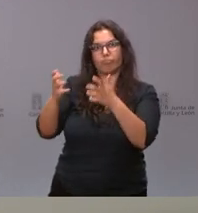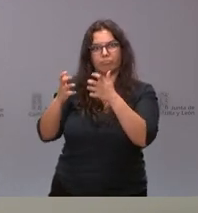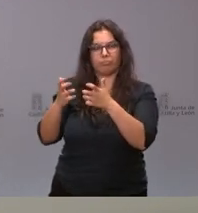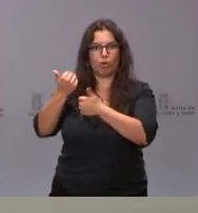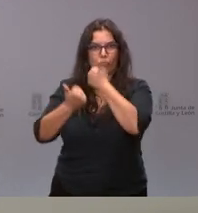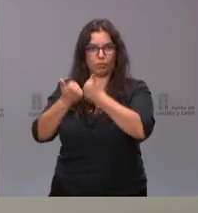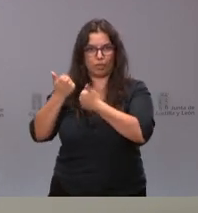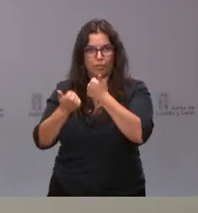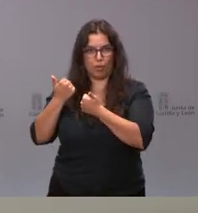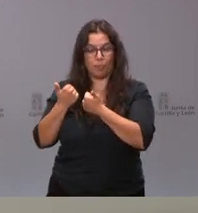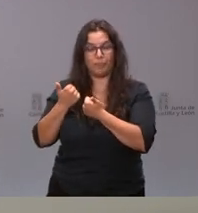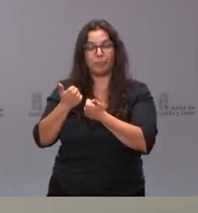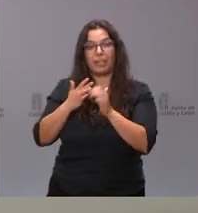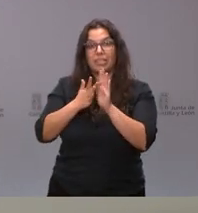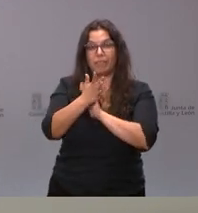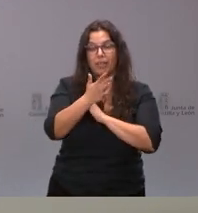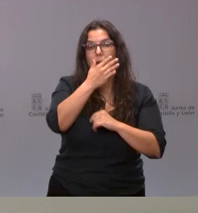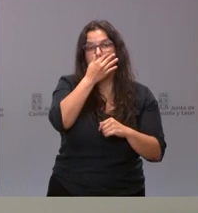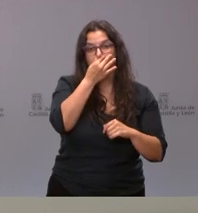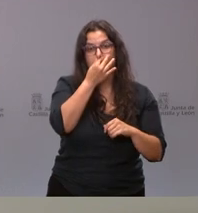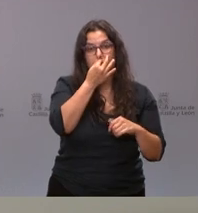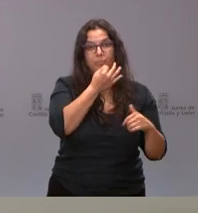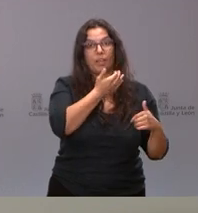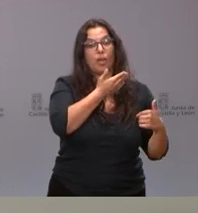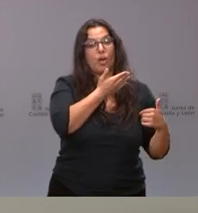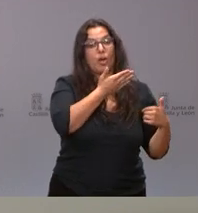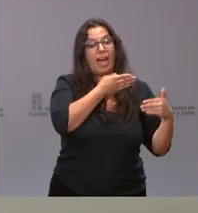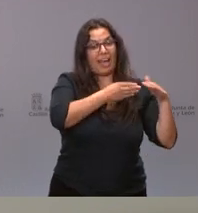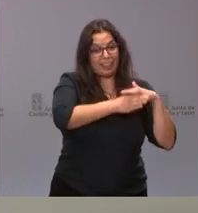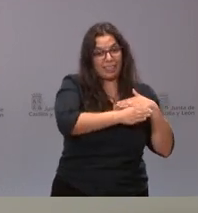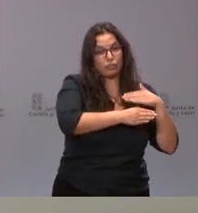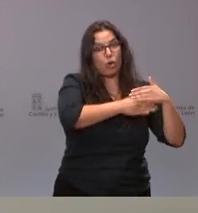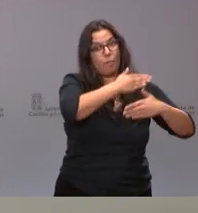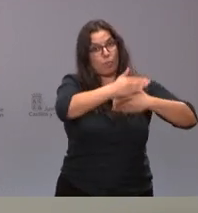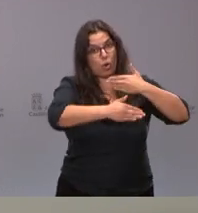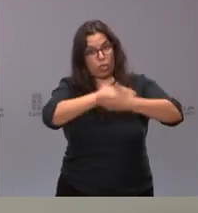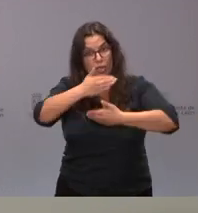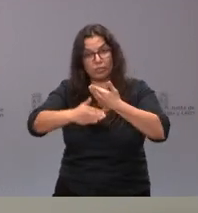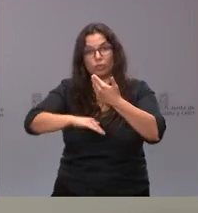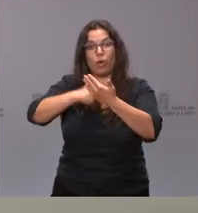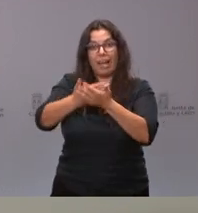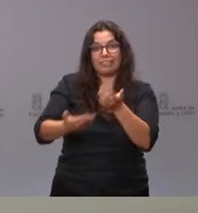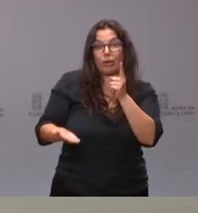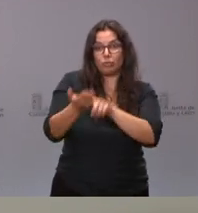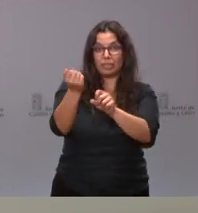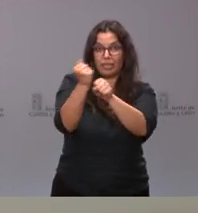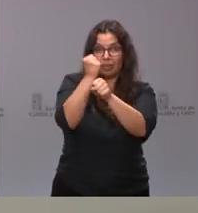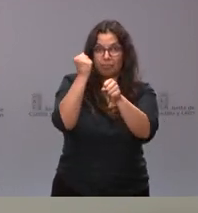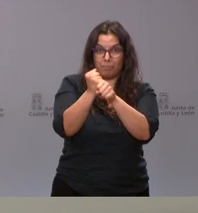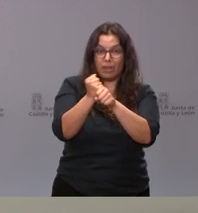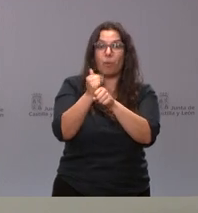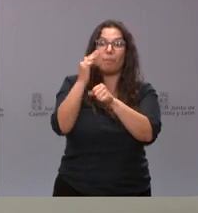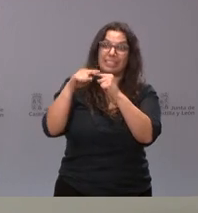Y, por tanto, no solamente el hecho de facilitar el acceso al empleo público de las personas con discapacidad,